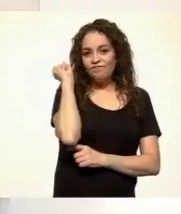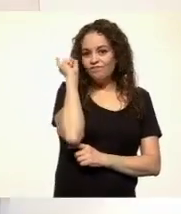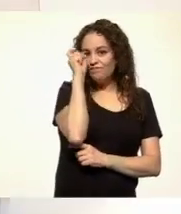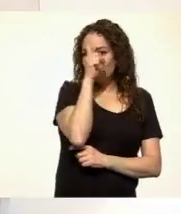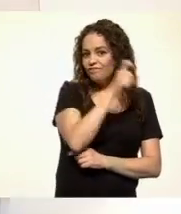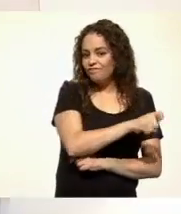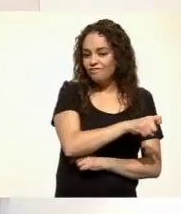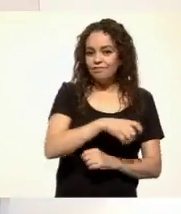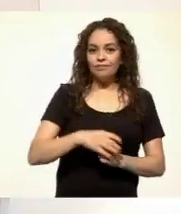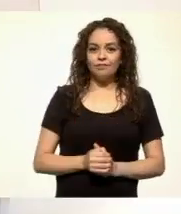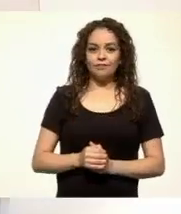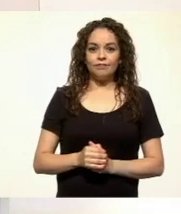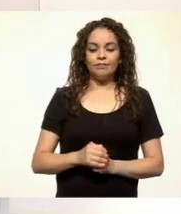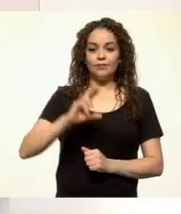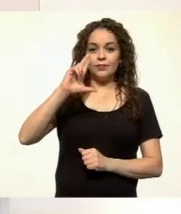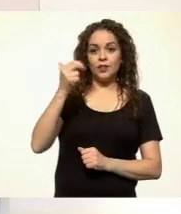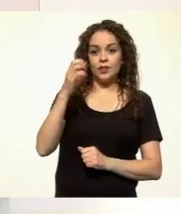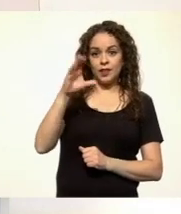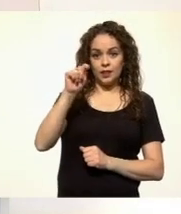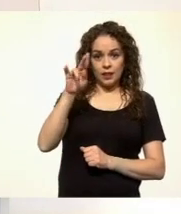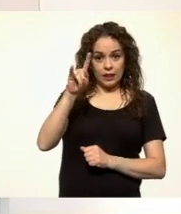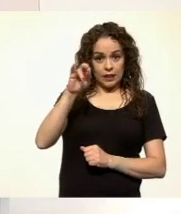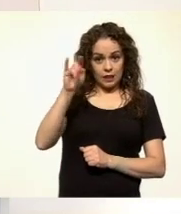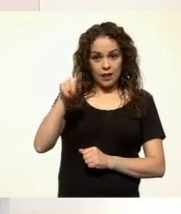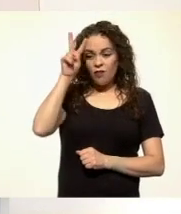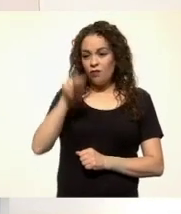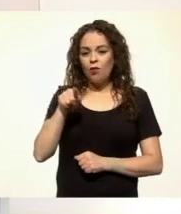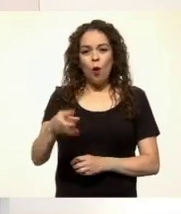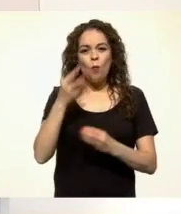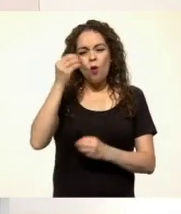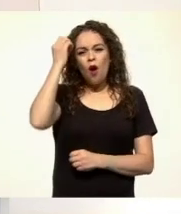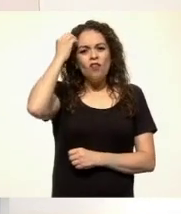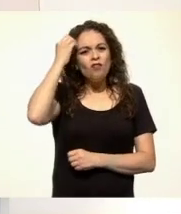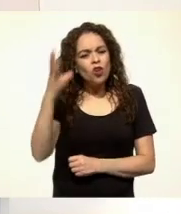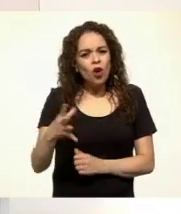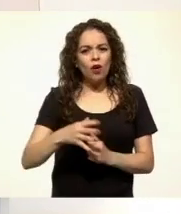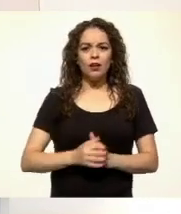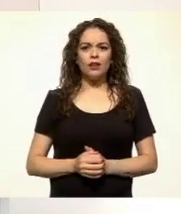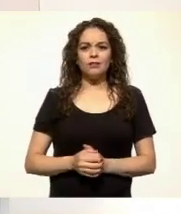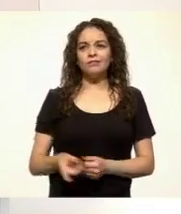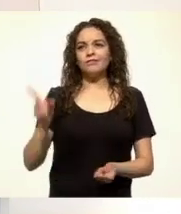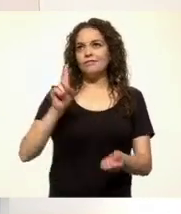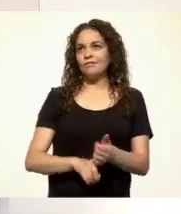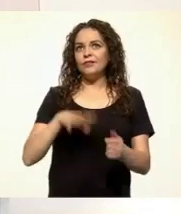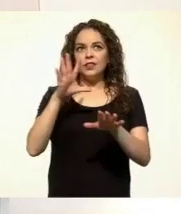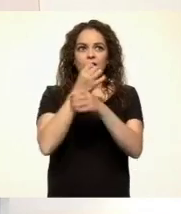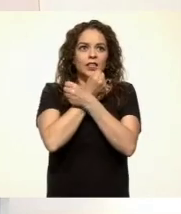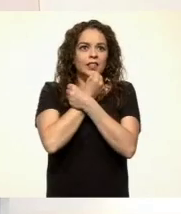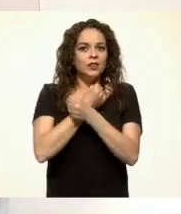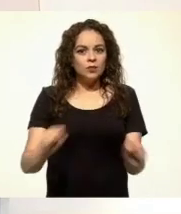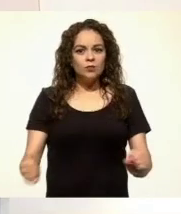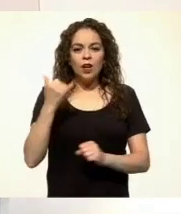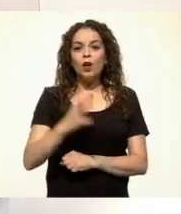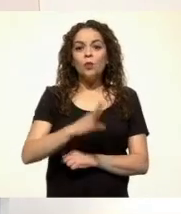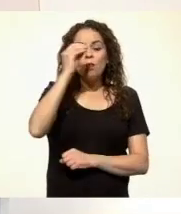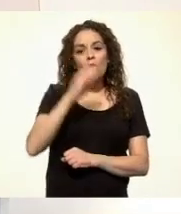La Chaxiritsip era un estudiante muy floja. Le parecía aburridísimo y se distraía